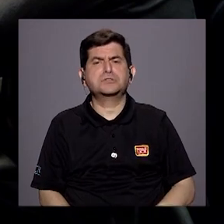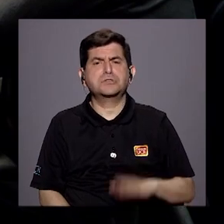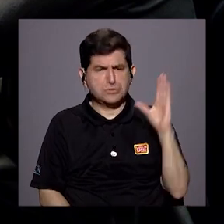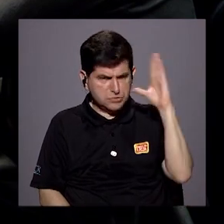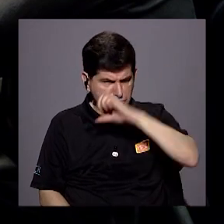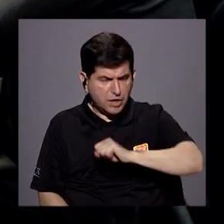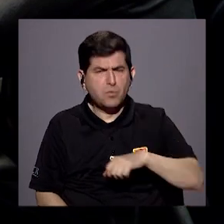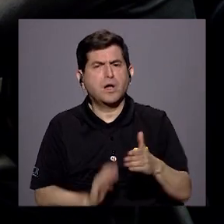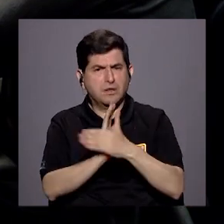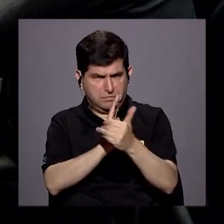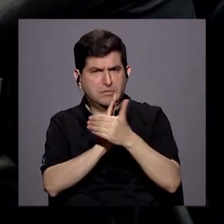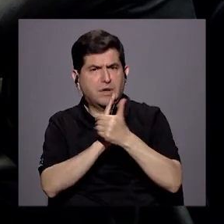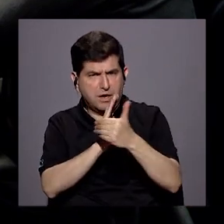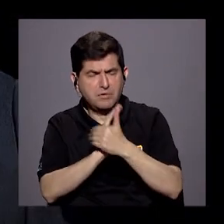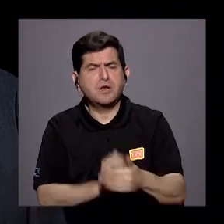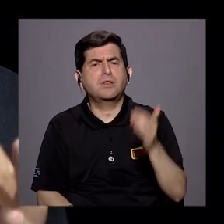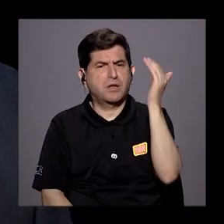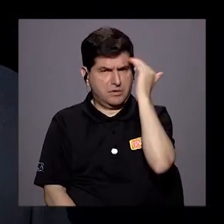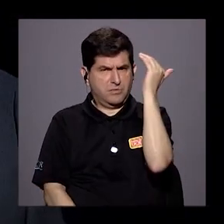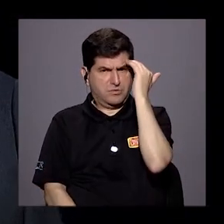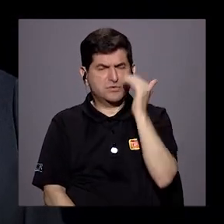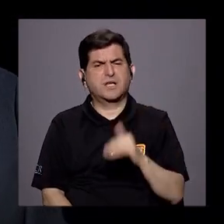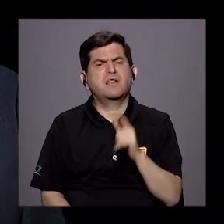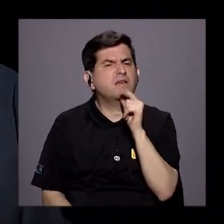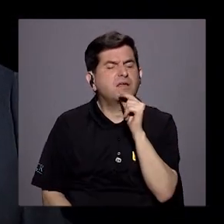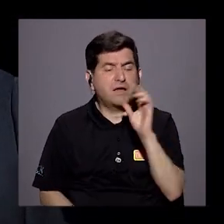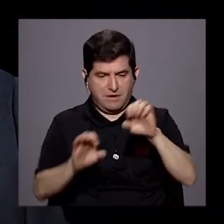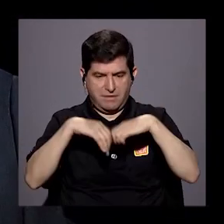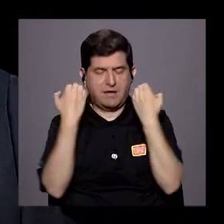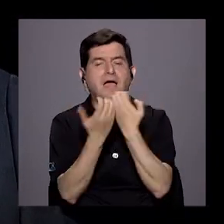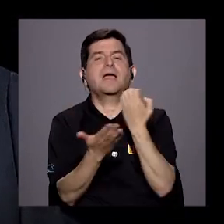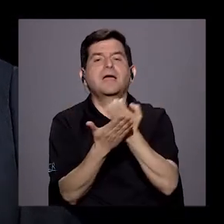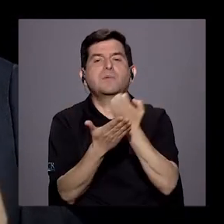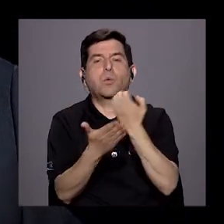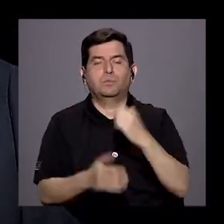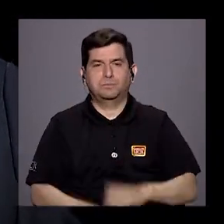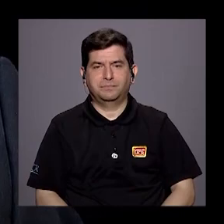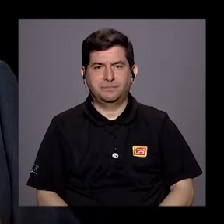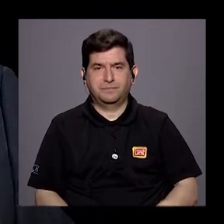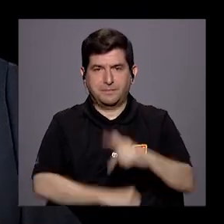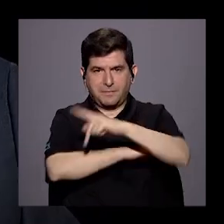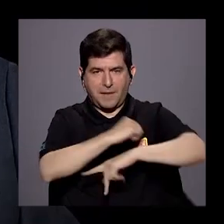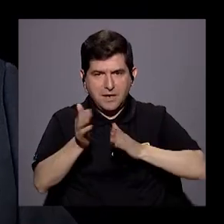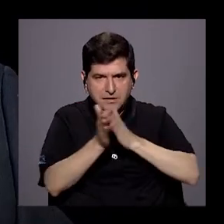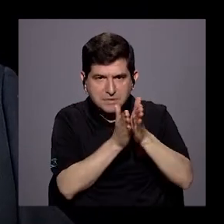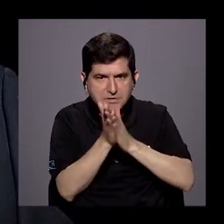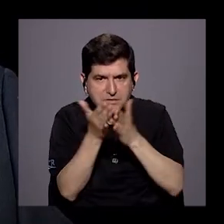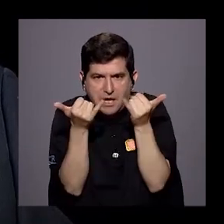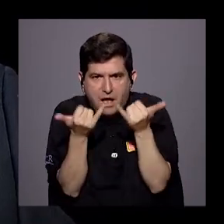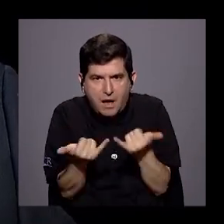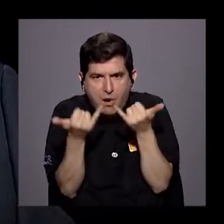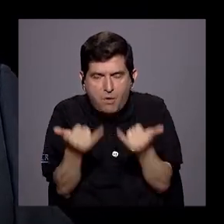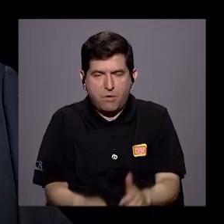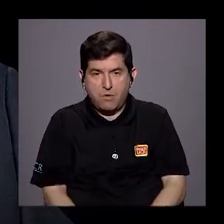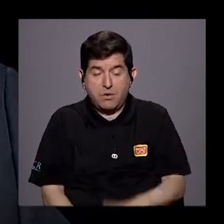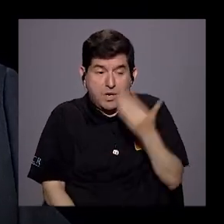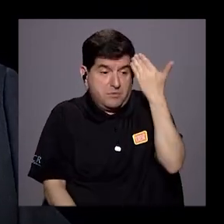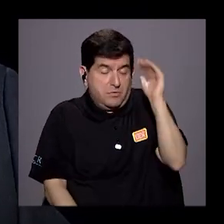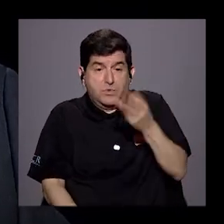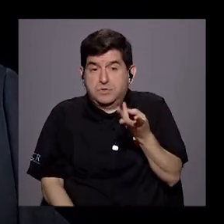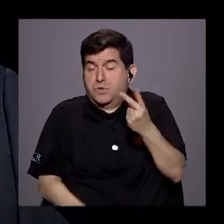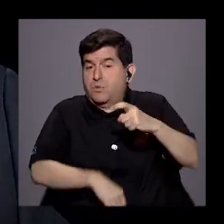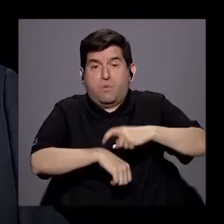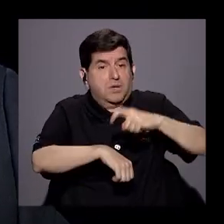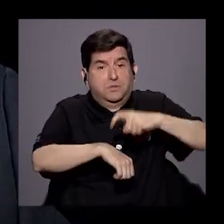reconoce su capacidad y su conocimiento, es decir, equipo económico. Entonces, el país debe aprovechar, porque no sé